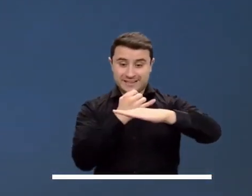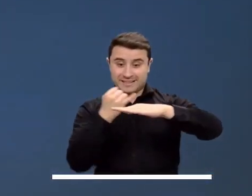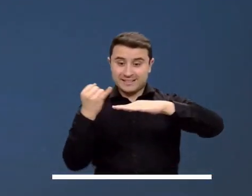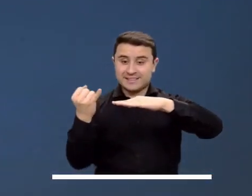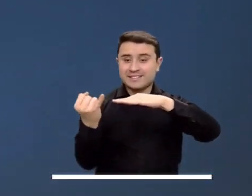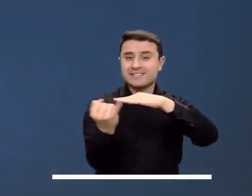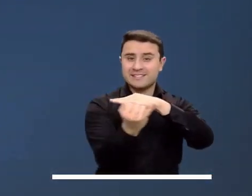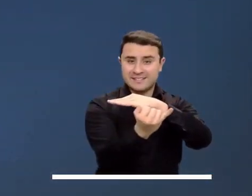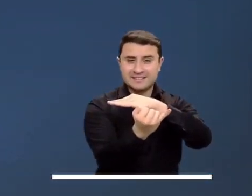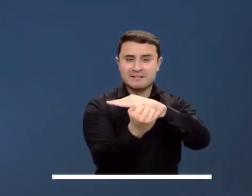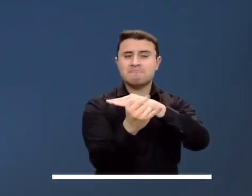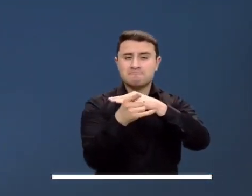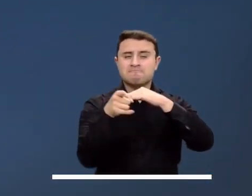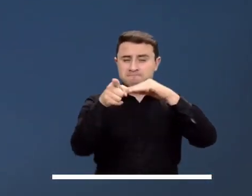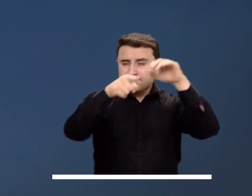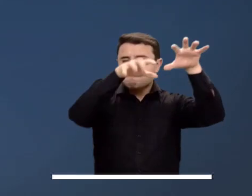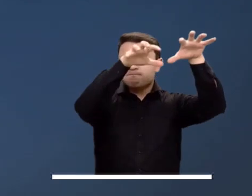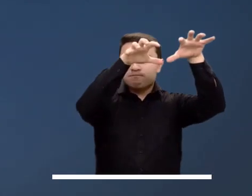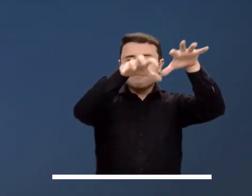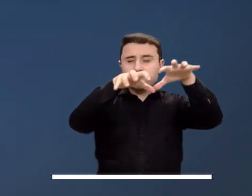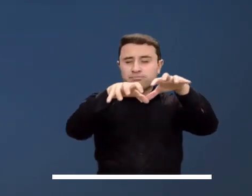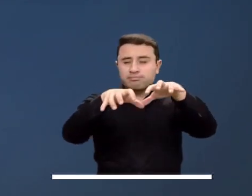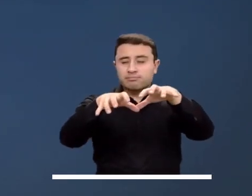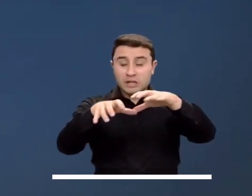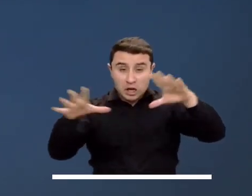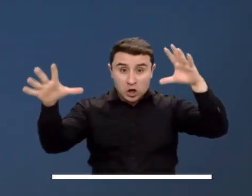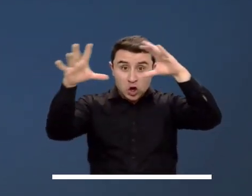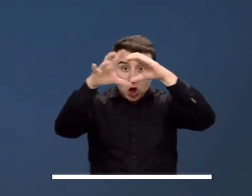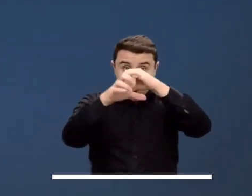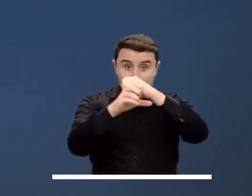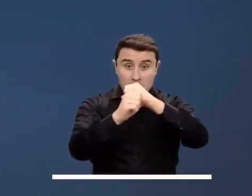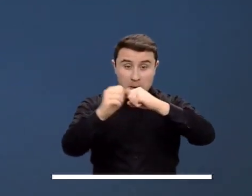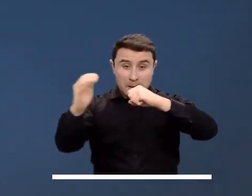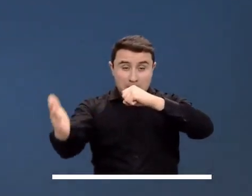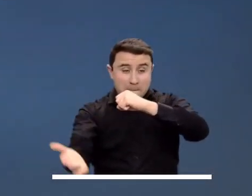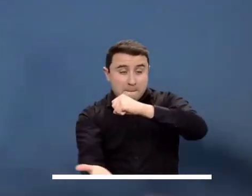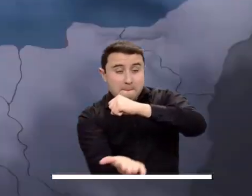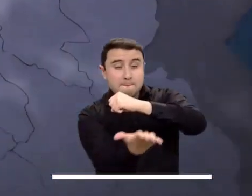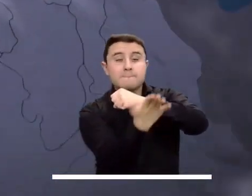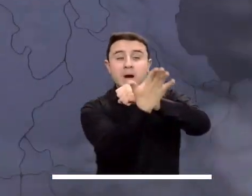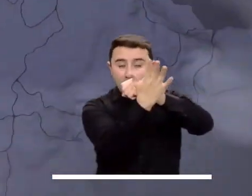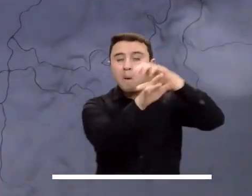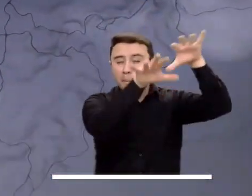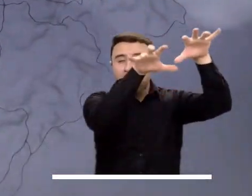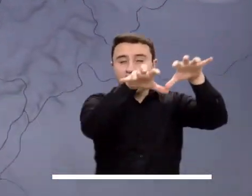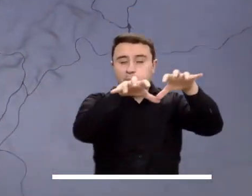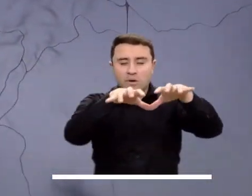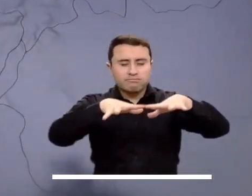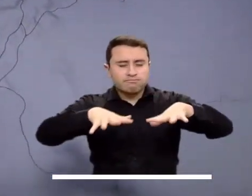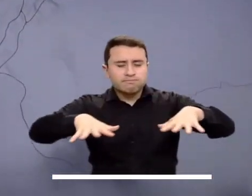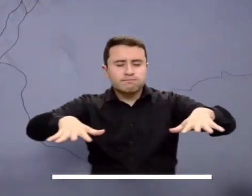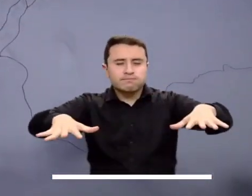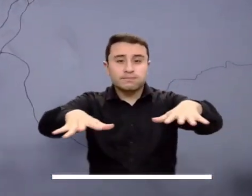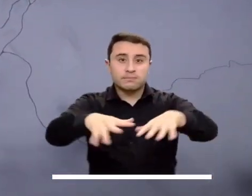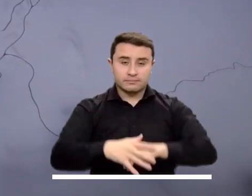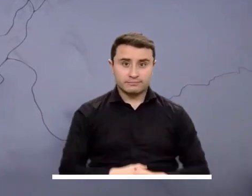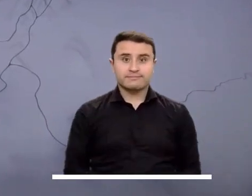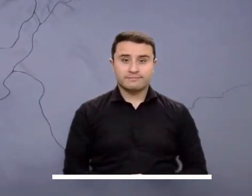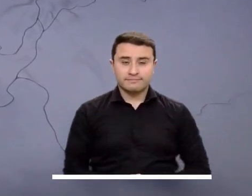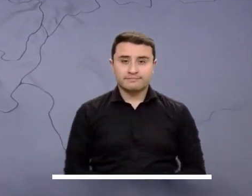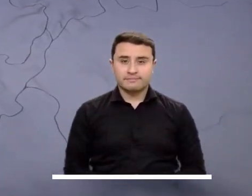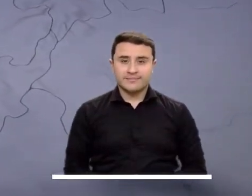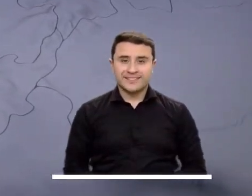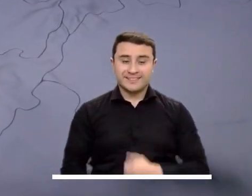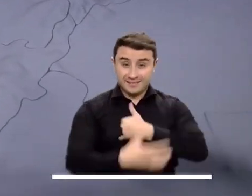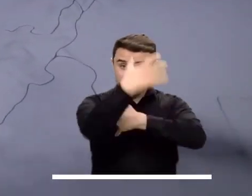archipiélago de San Andrés y Providencia podrían presentarse lluvias no solo durante la noche, sino también en las horas de la madrugada. La